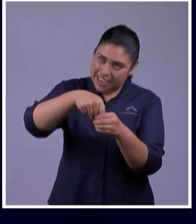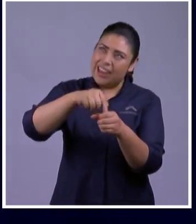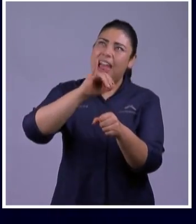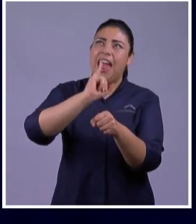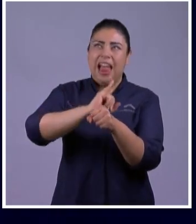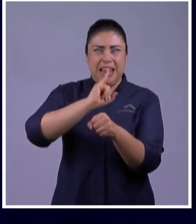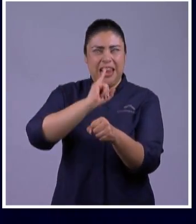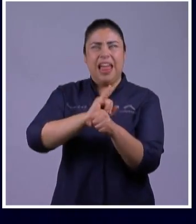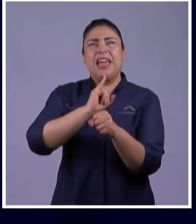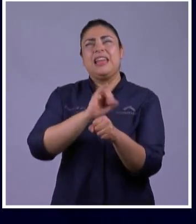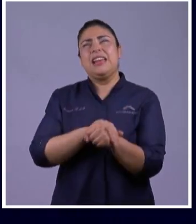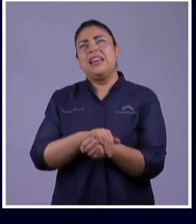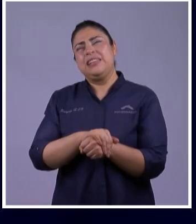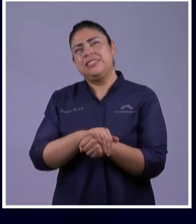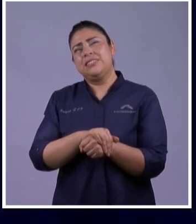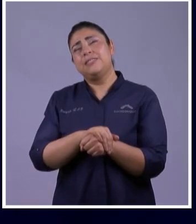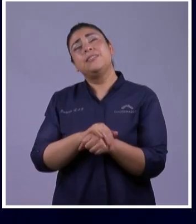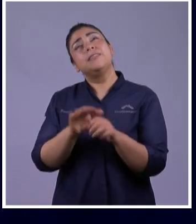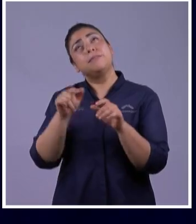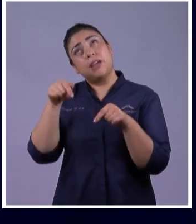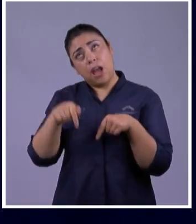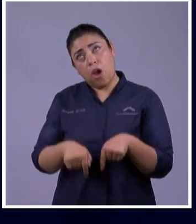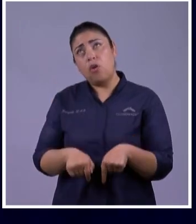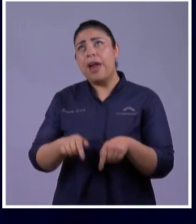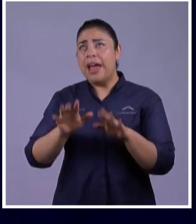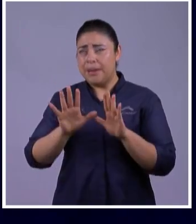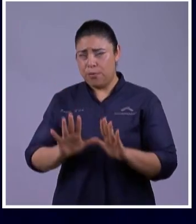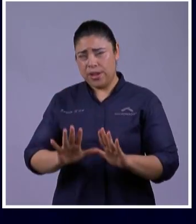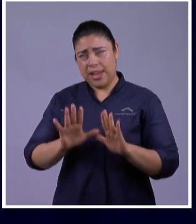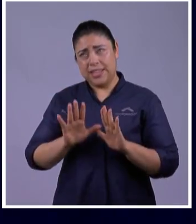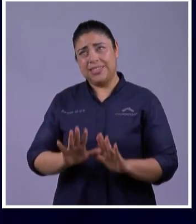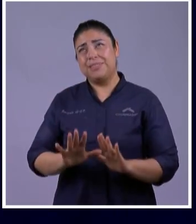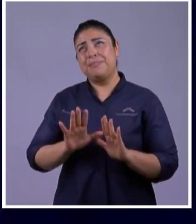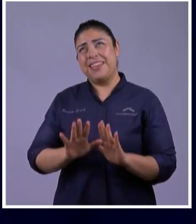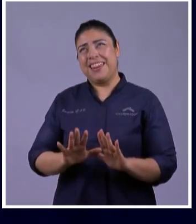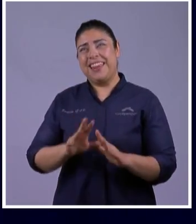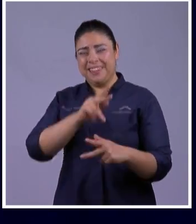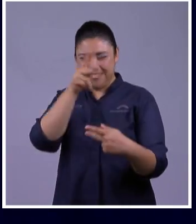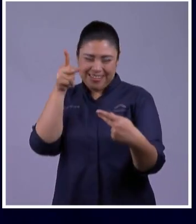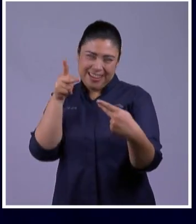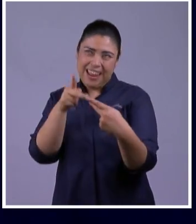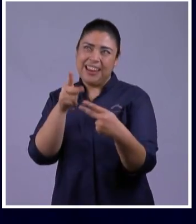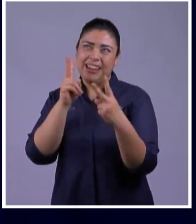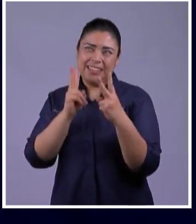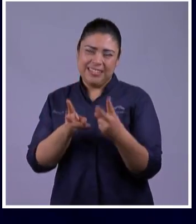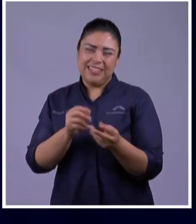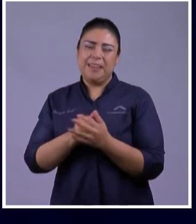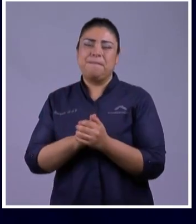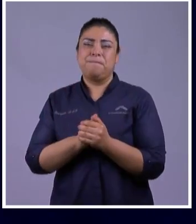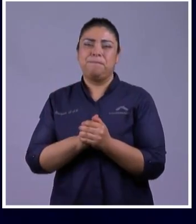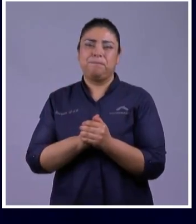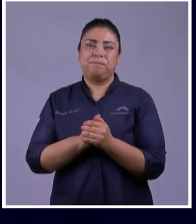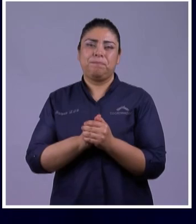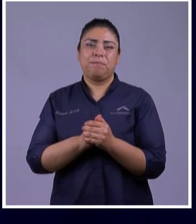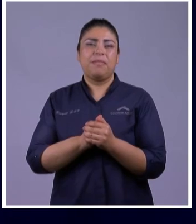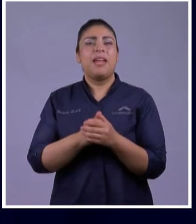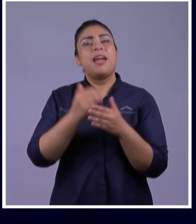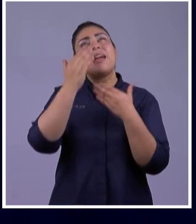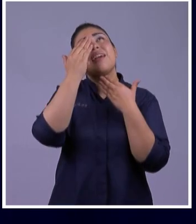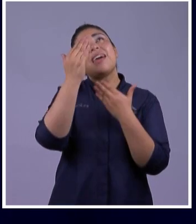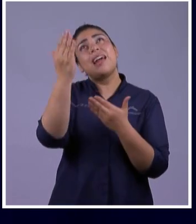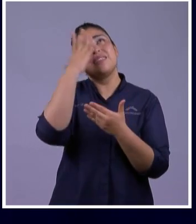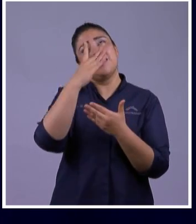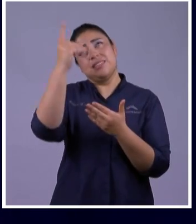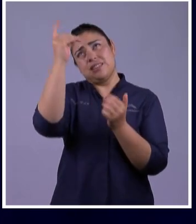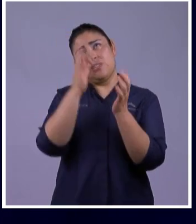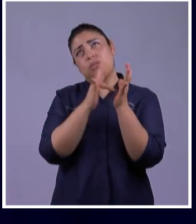Presencial Y Mientras Tanto Estaré Congregado Acá Gracias Señor Gracias A Todos